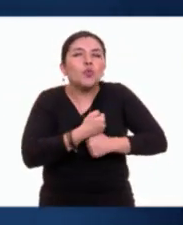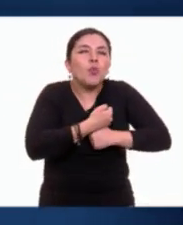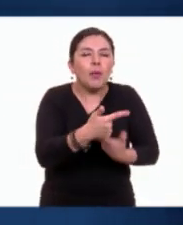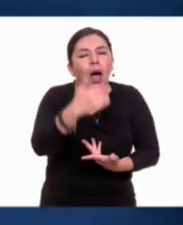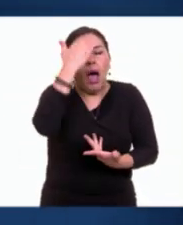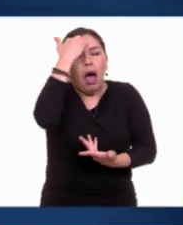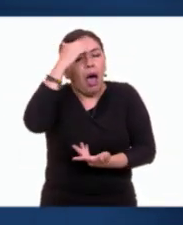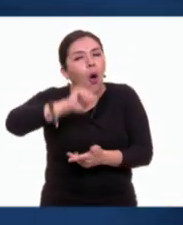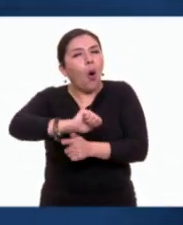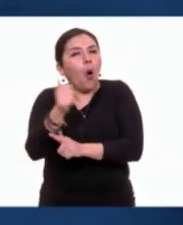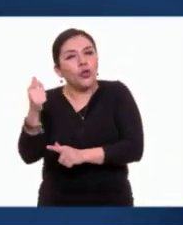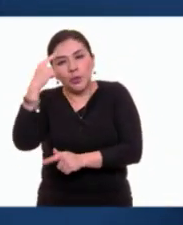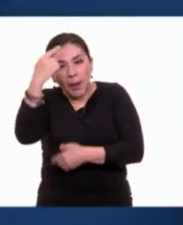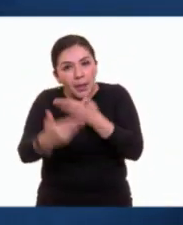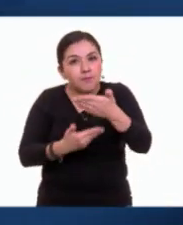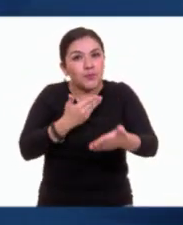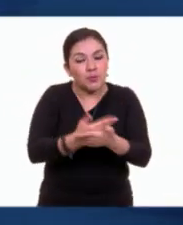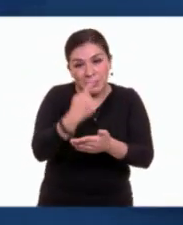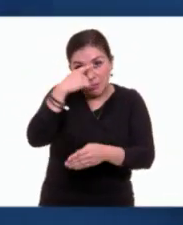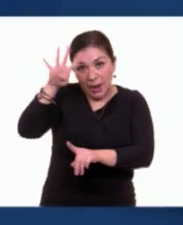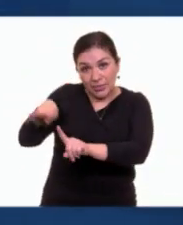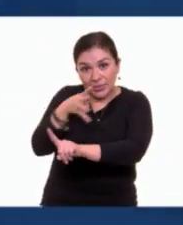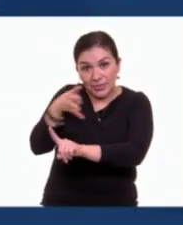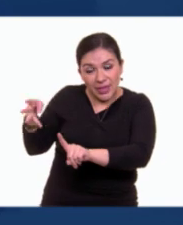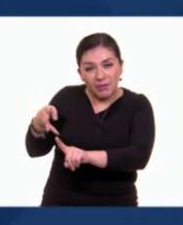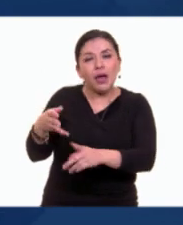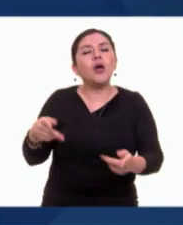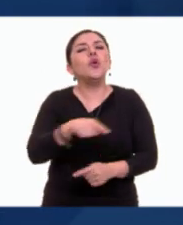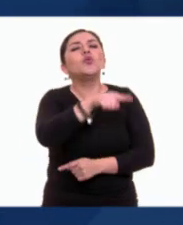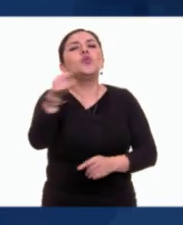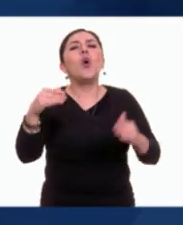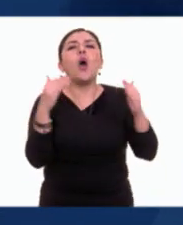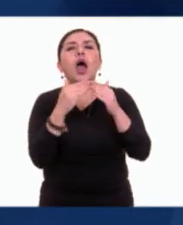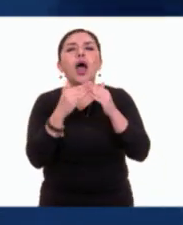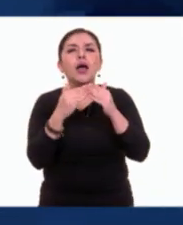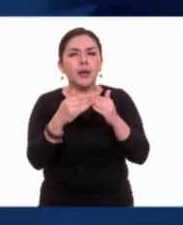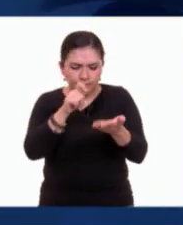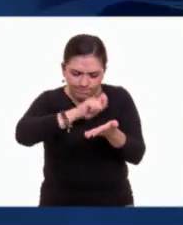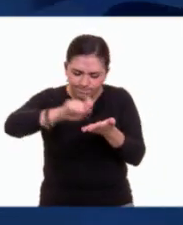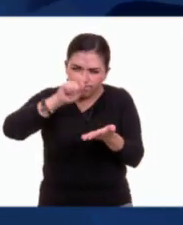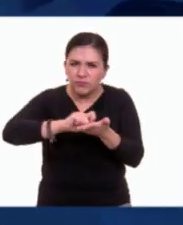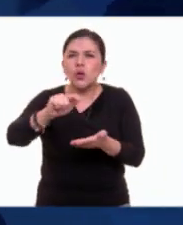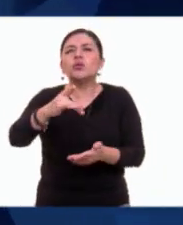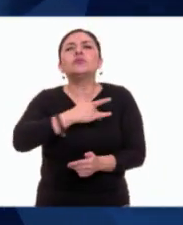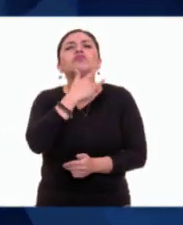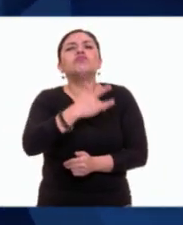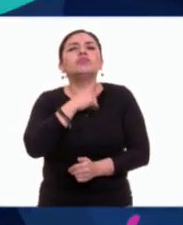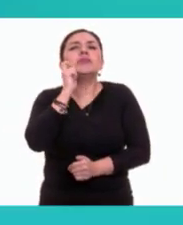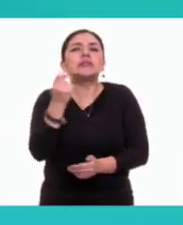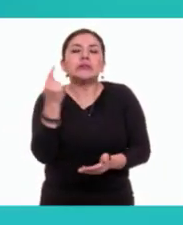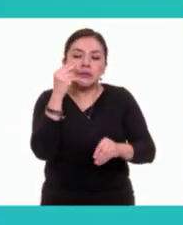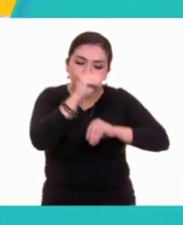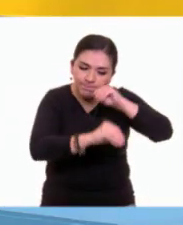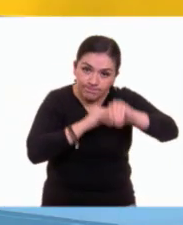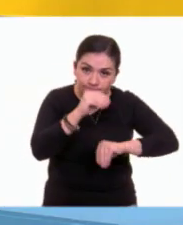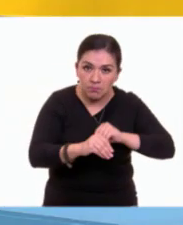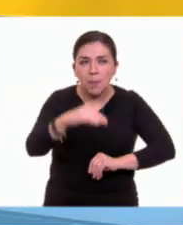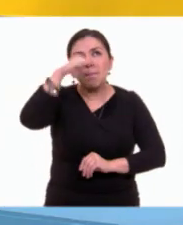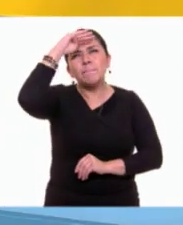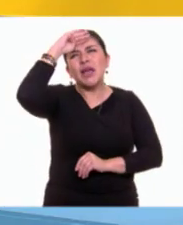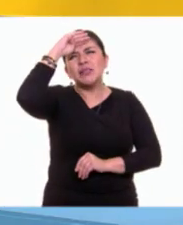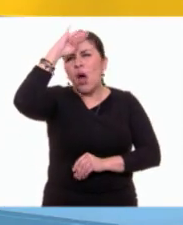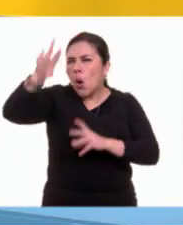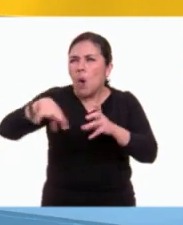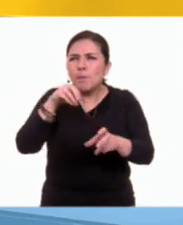conoces para hacer propuestas para la tabla. En casa, complementen todo lo que consideren necesario. Piensen en